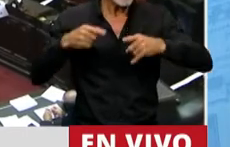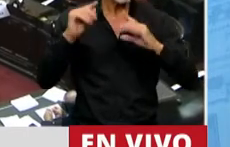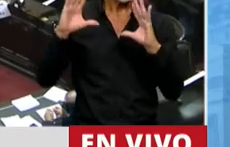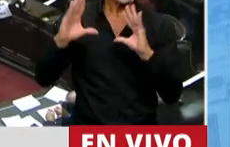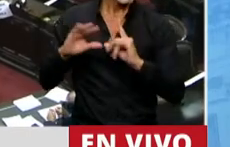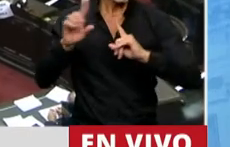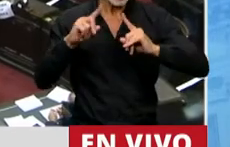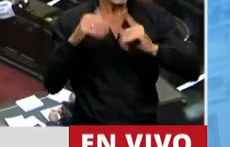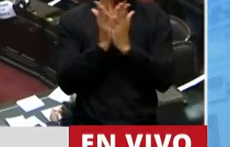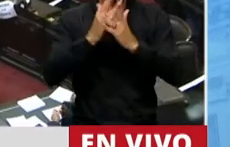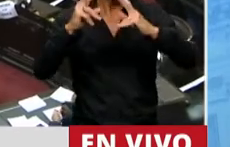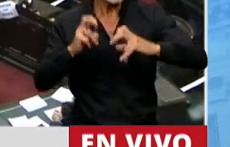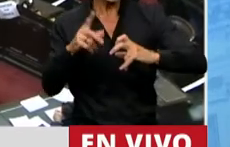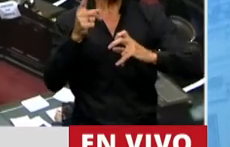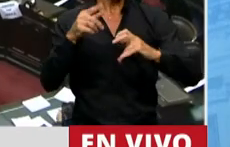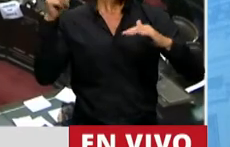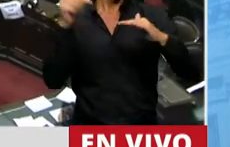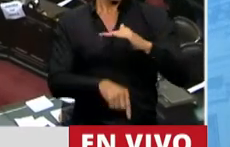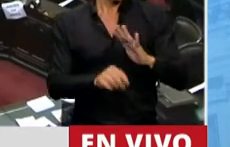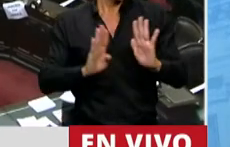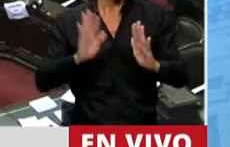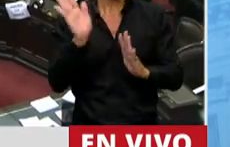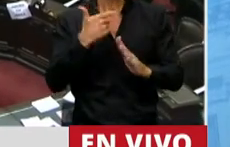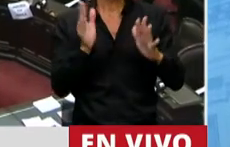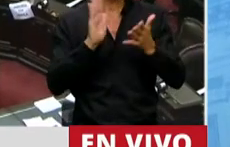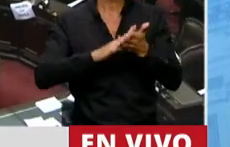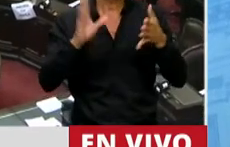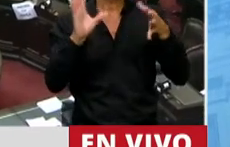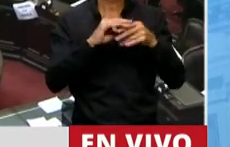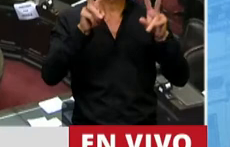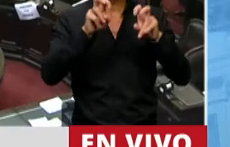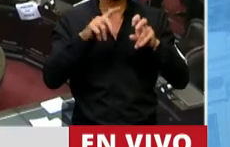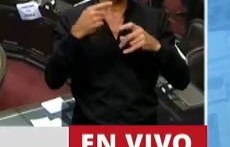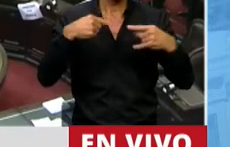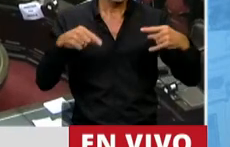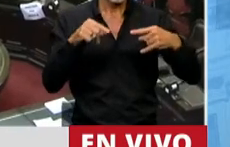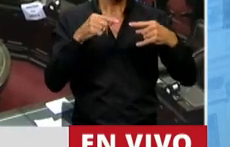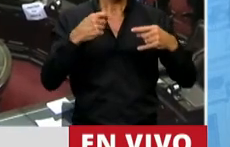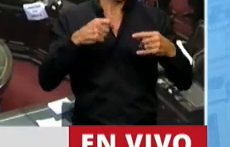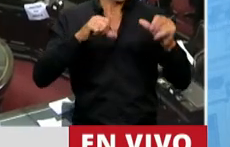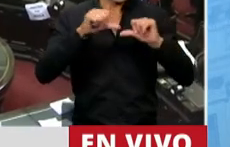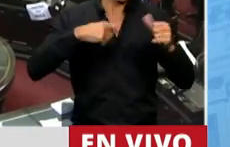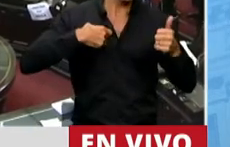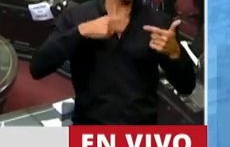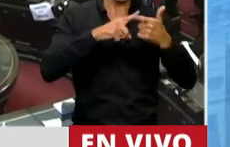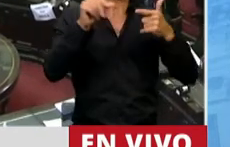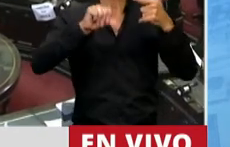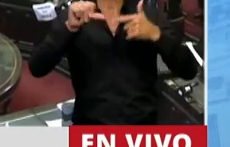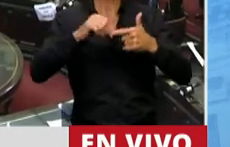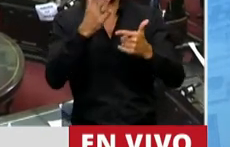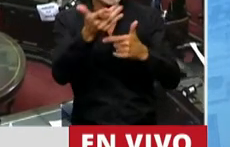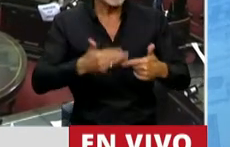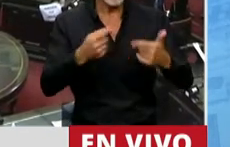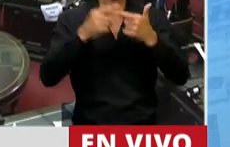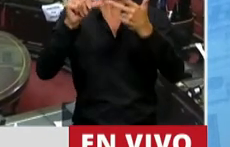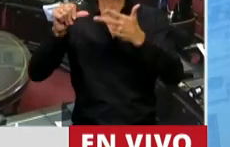Nosotros también estudiamos a fondo todo lo que tiene que ver con las ciencias sociales, con las ciencias matemáticas, con